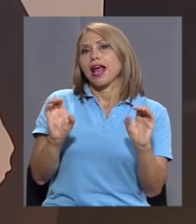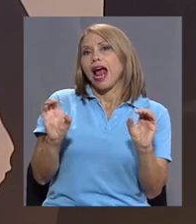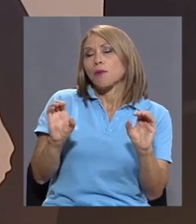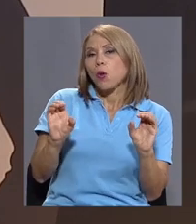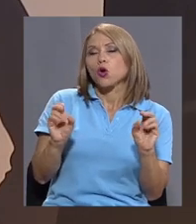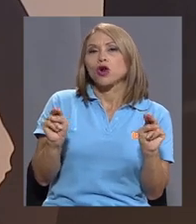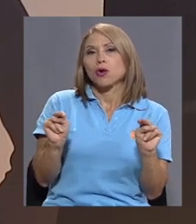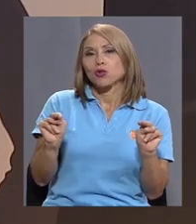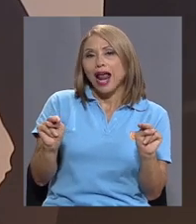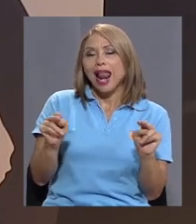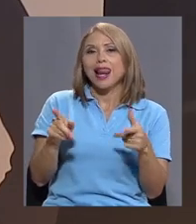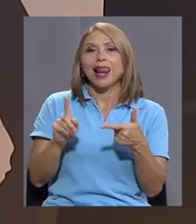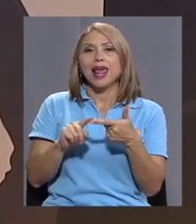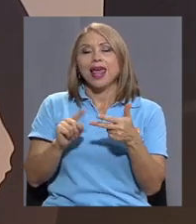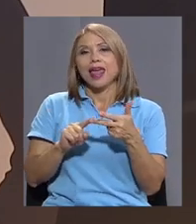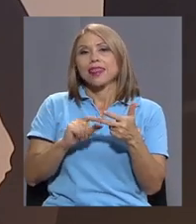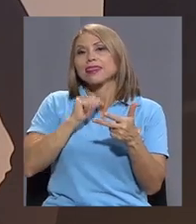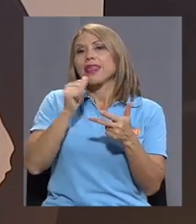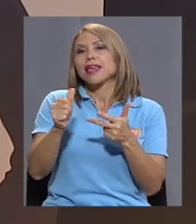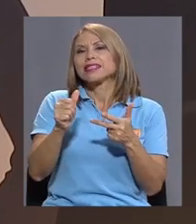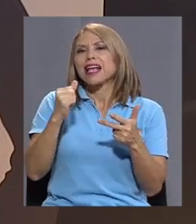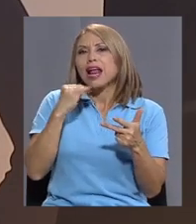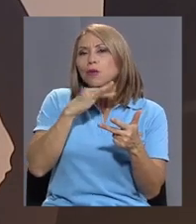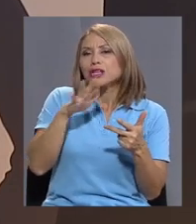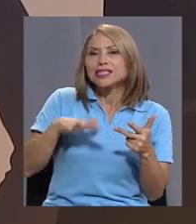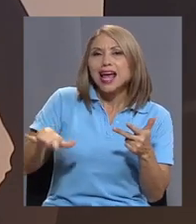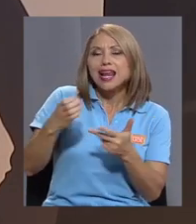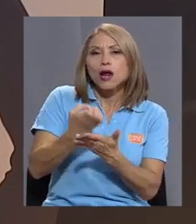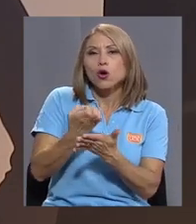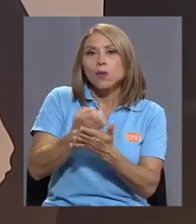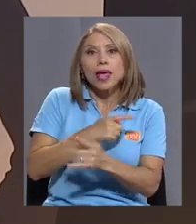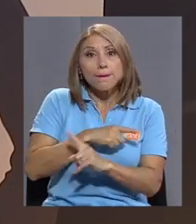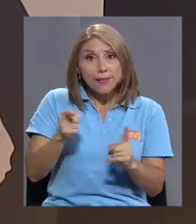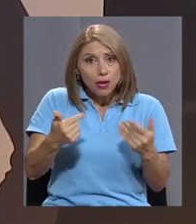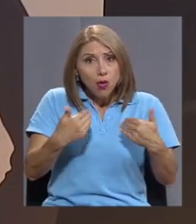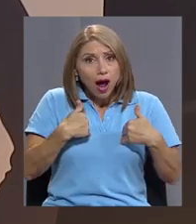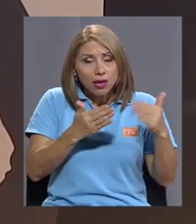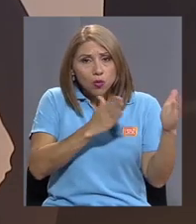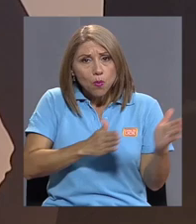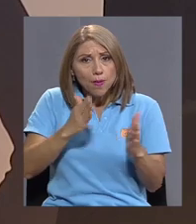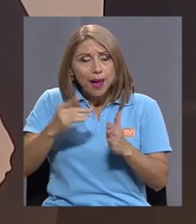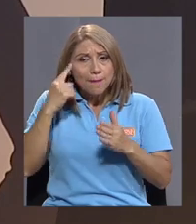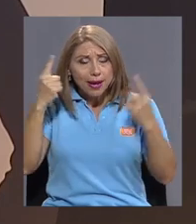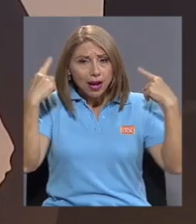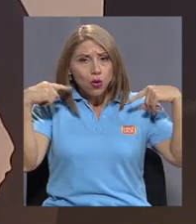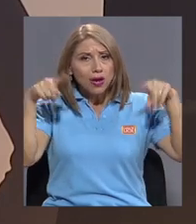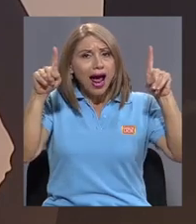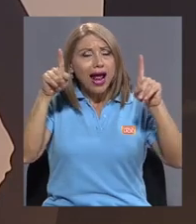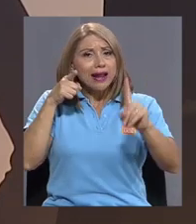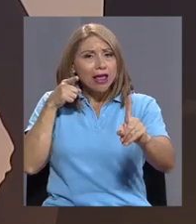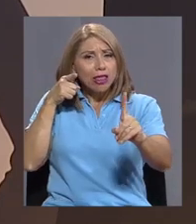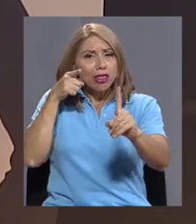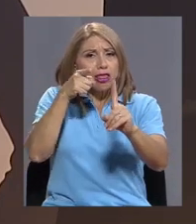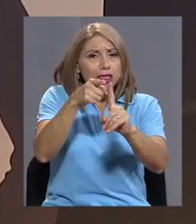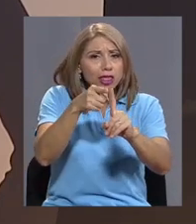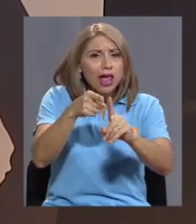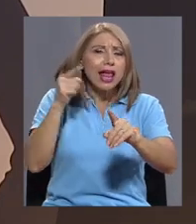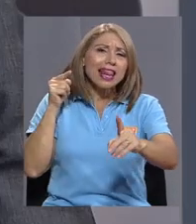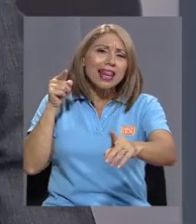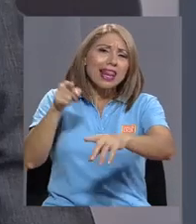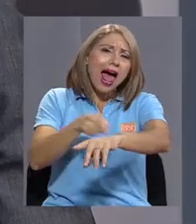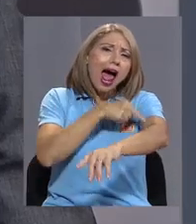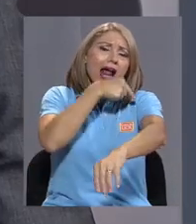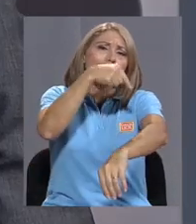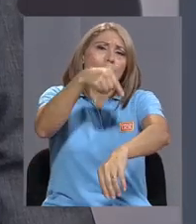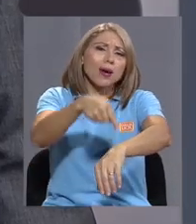ser carbón neutral, pero ¿existe un plan para lograr esas metas de largo plazo, de mediano plazo, de corto